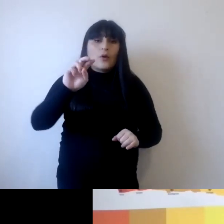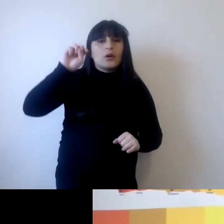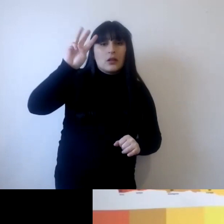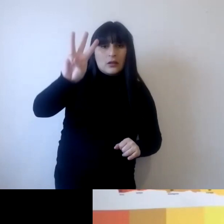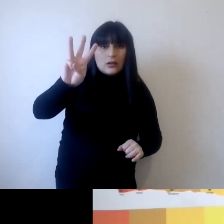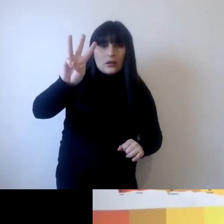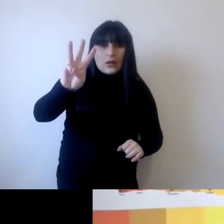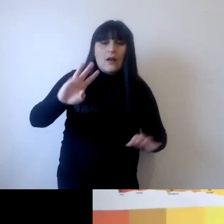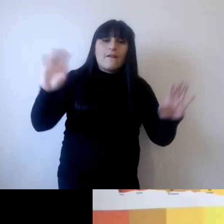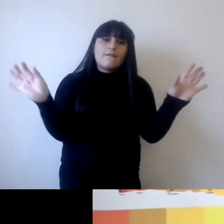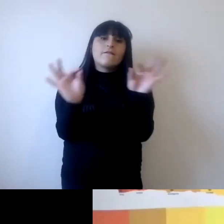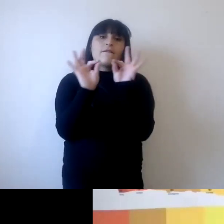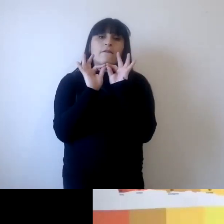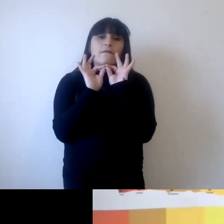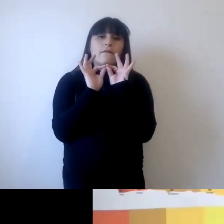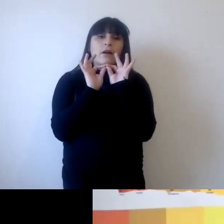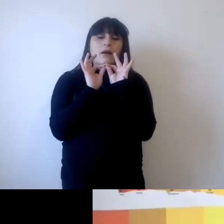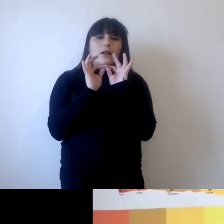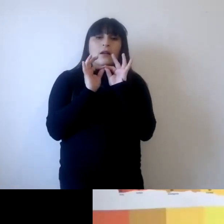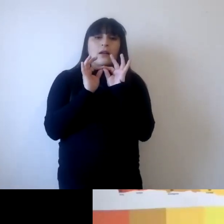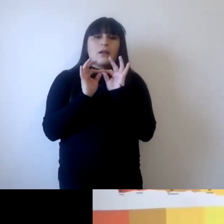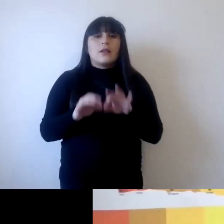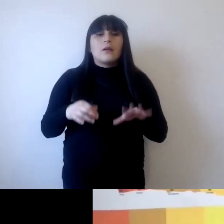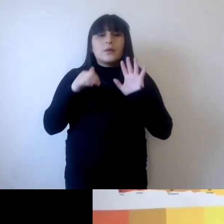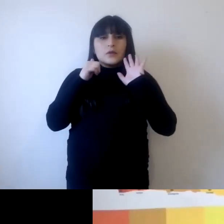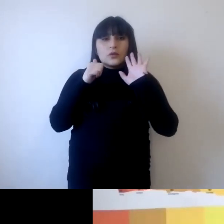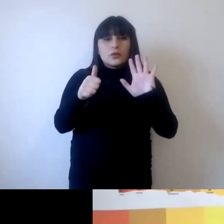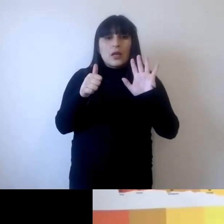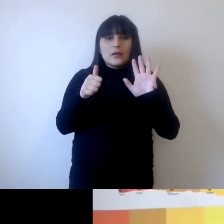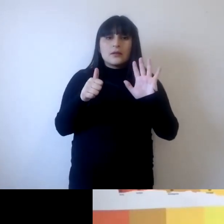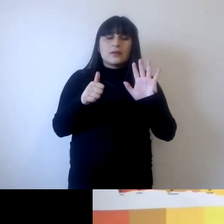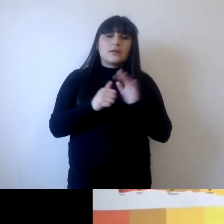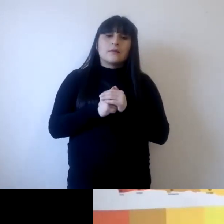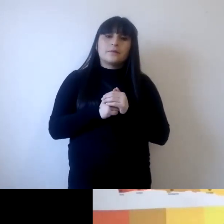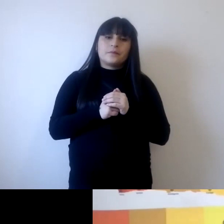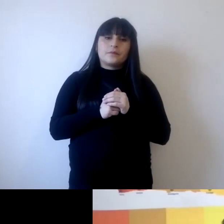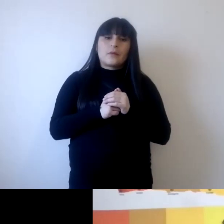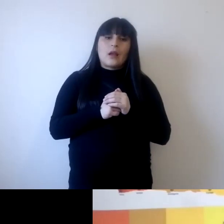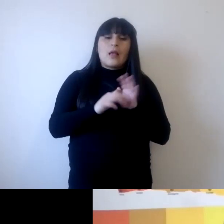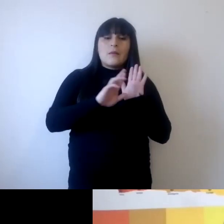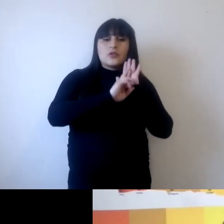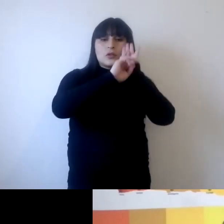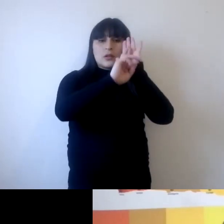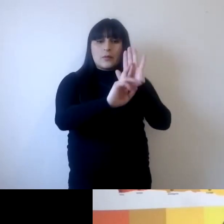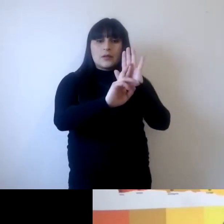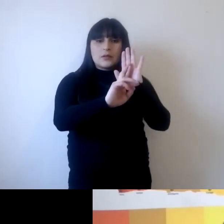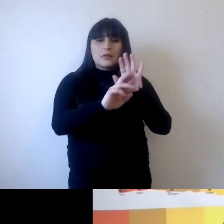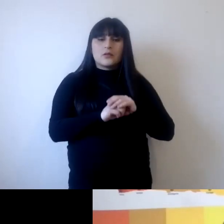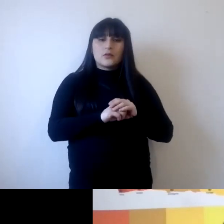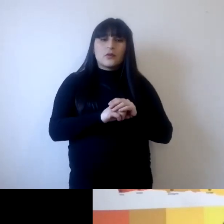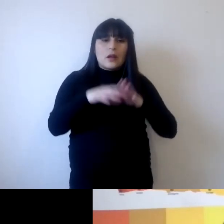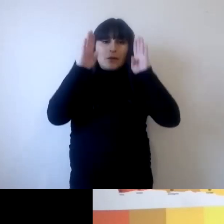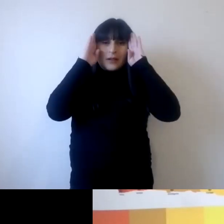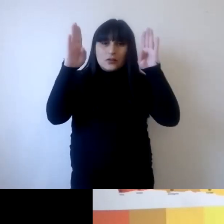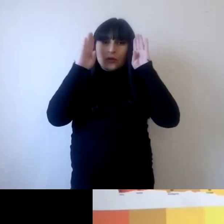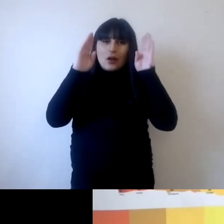van especial en la versión 6 que está ahora en proceso de presentación van a dedicar especial atención a la cuestión